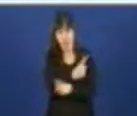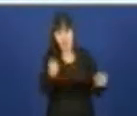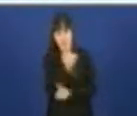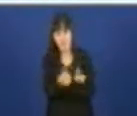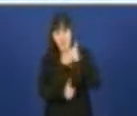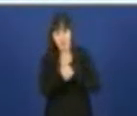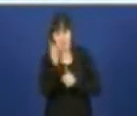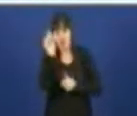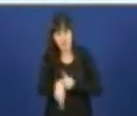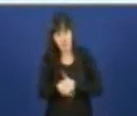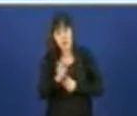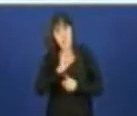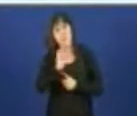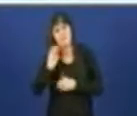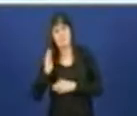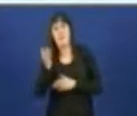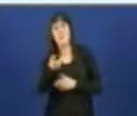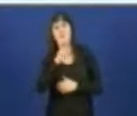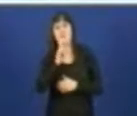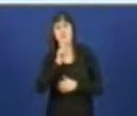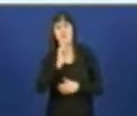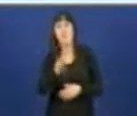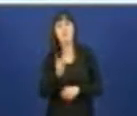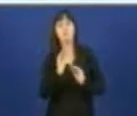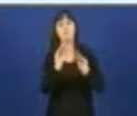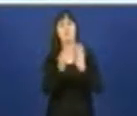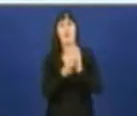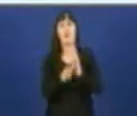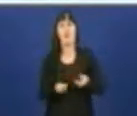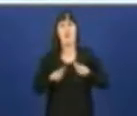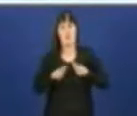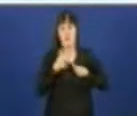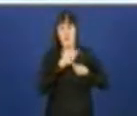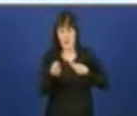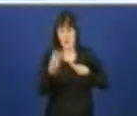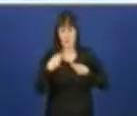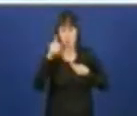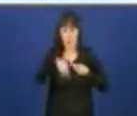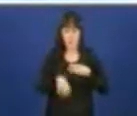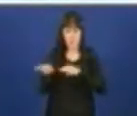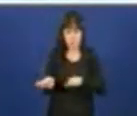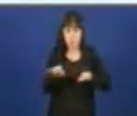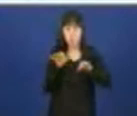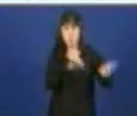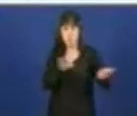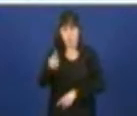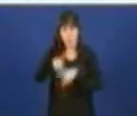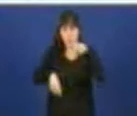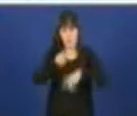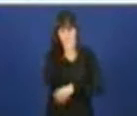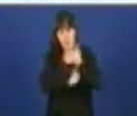repercusión destas na calidade de vida dos pacientes, e programar según estas preferencias e según estas prioridades.